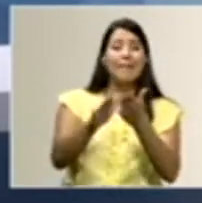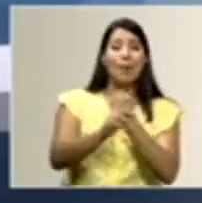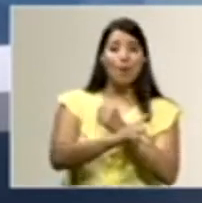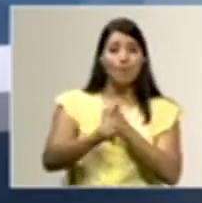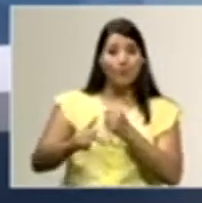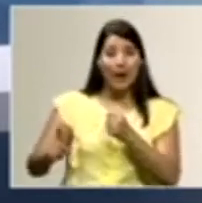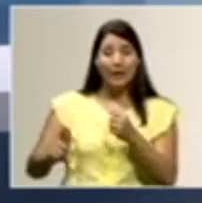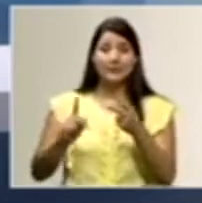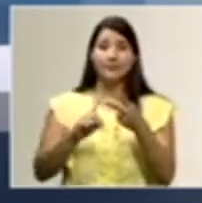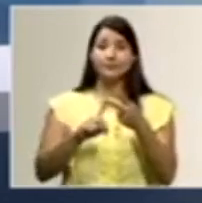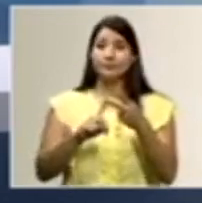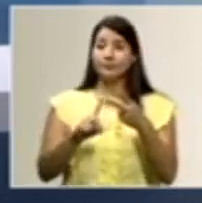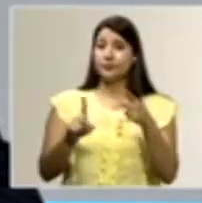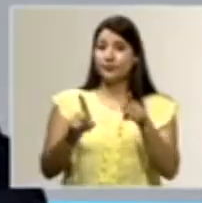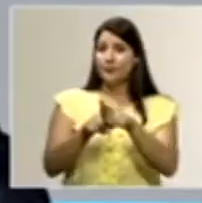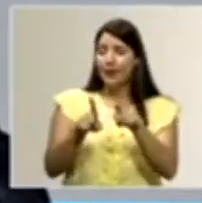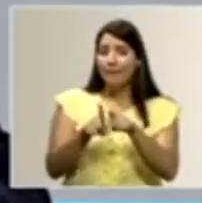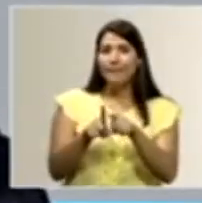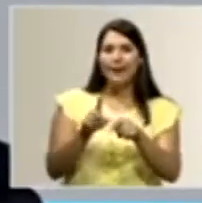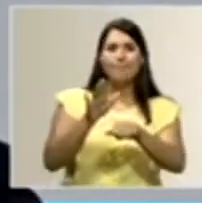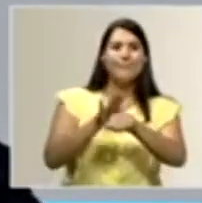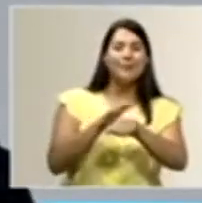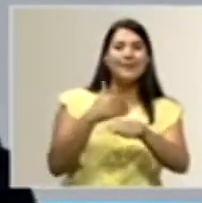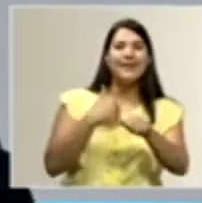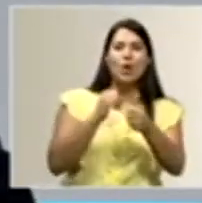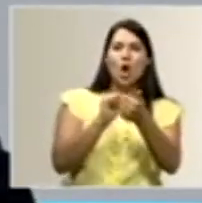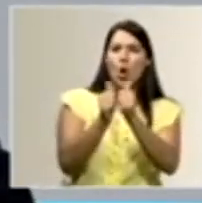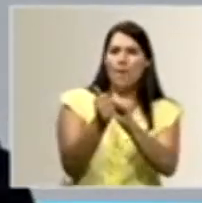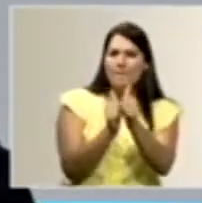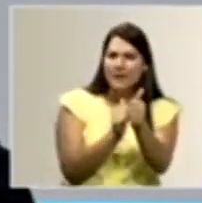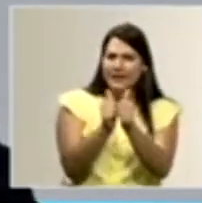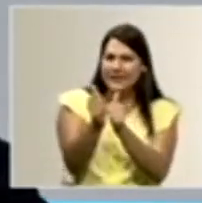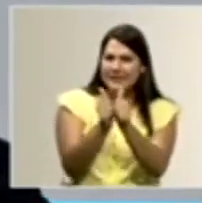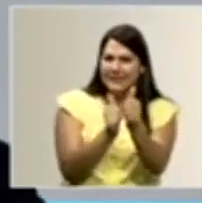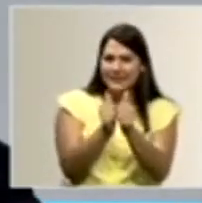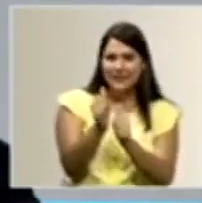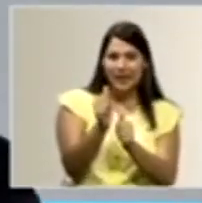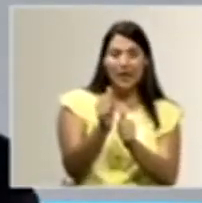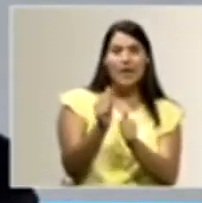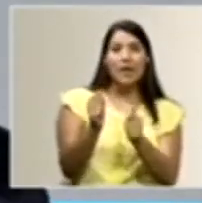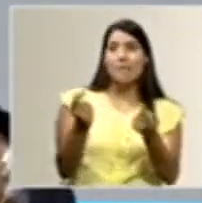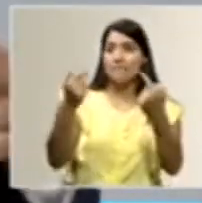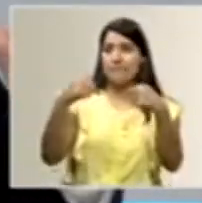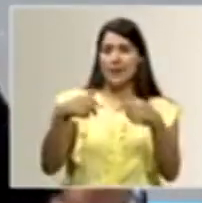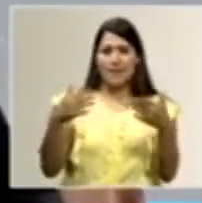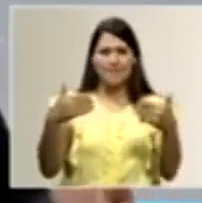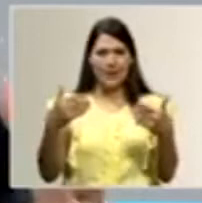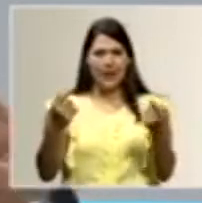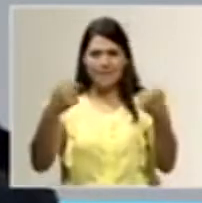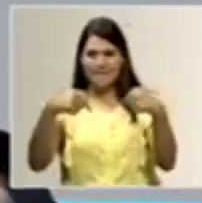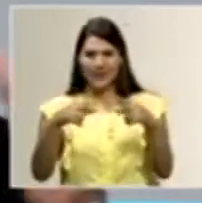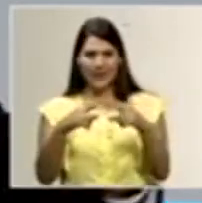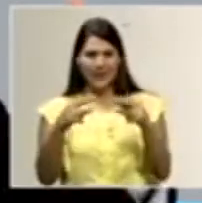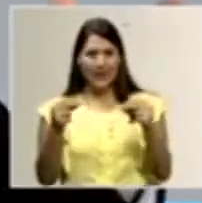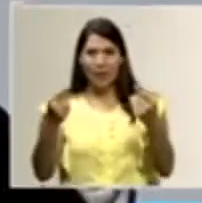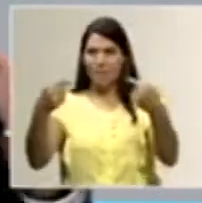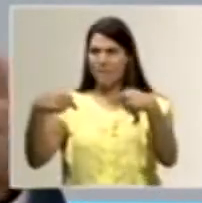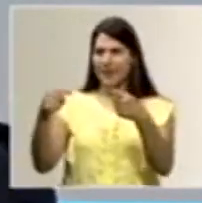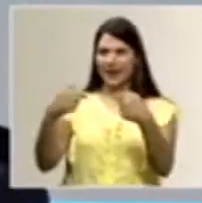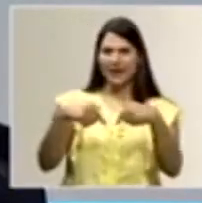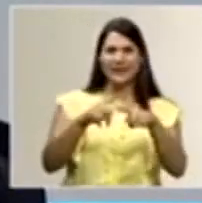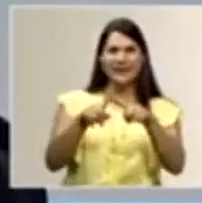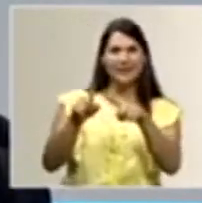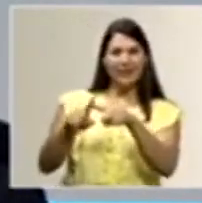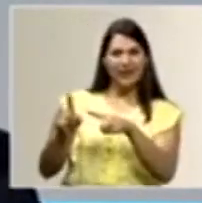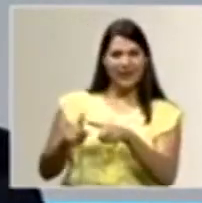una competencia intensa entre los costarricenses. Y viene Panamá, viene Nicaragua, y vienen otros a tratar